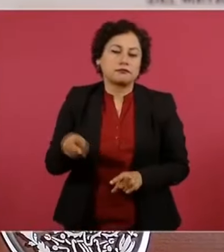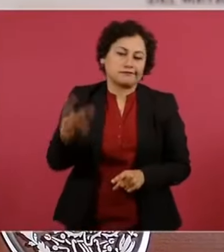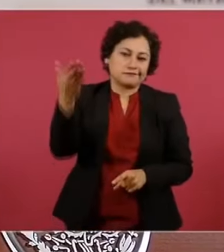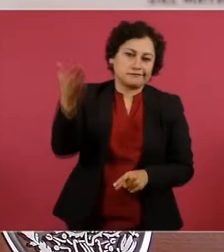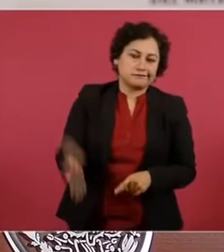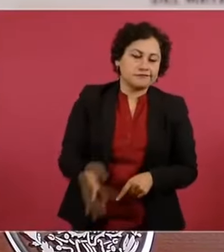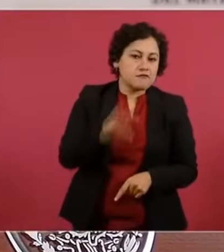Gracias por ver el video